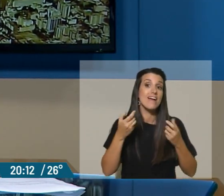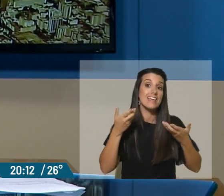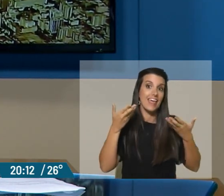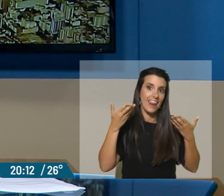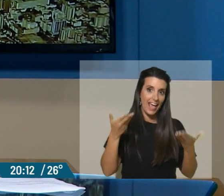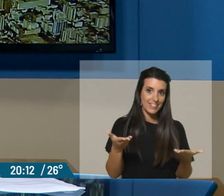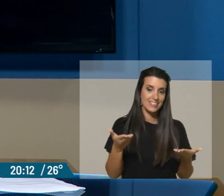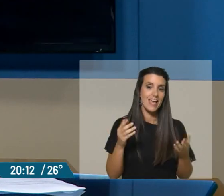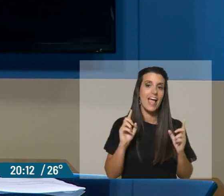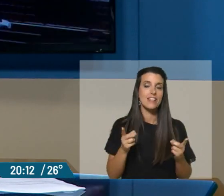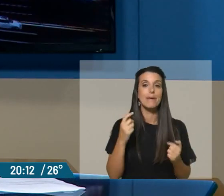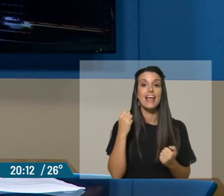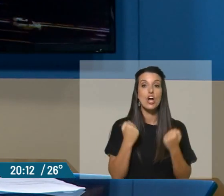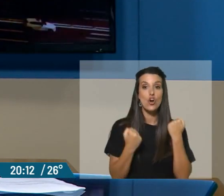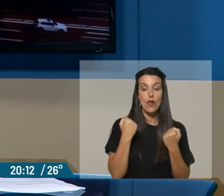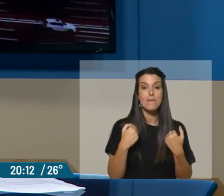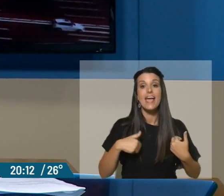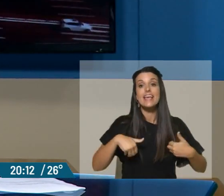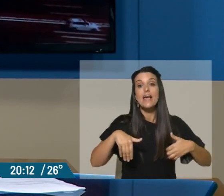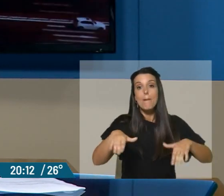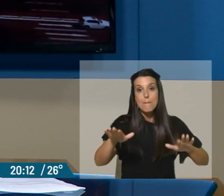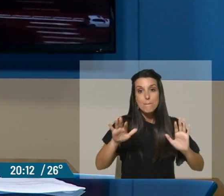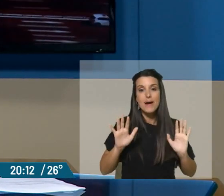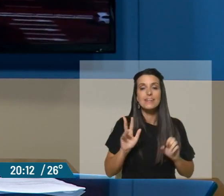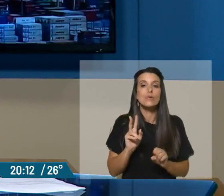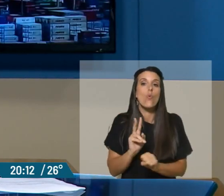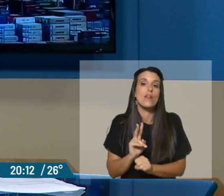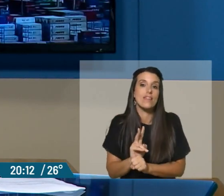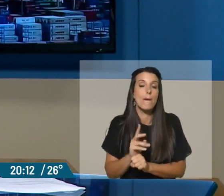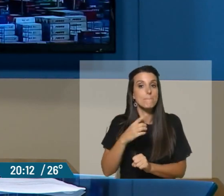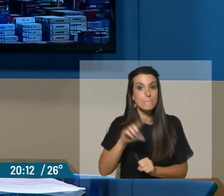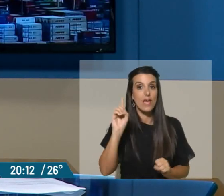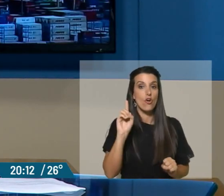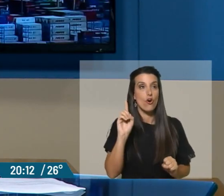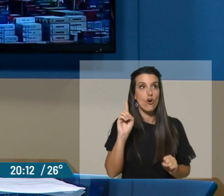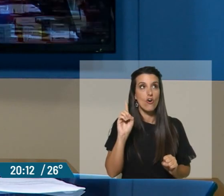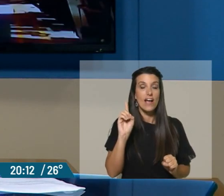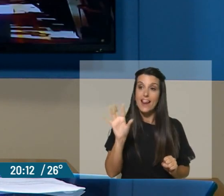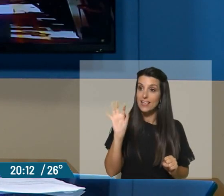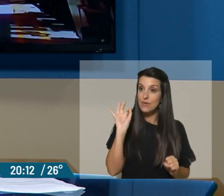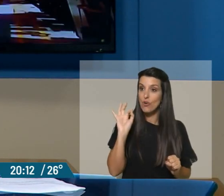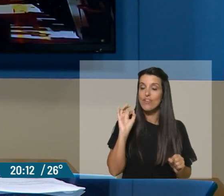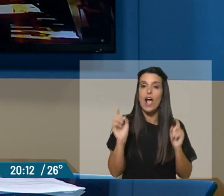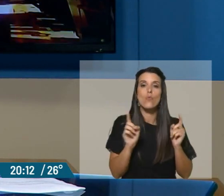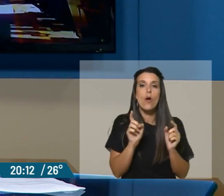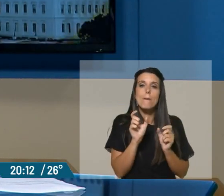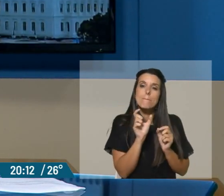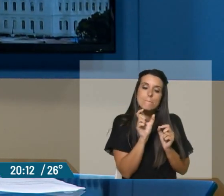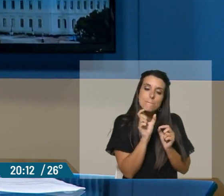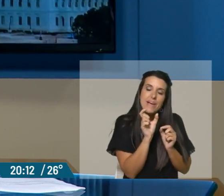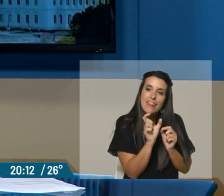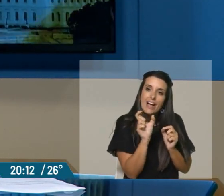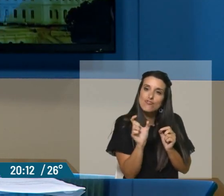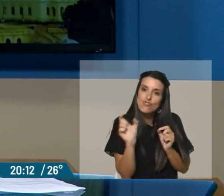caso, en economía, y tal vez en segundo plano, en seguridad. Pero elegimos algunos fragmentos para poder